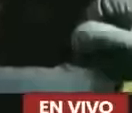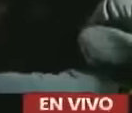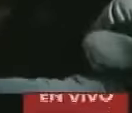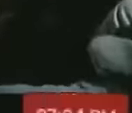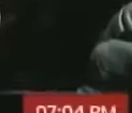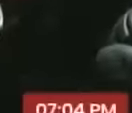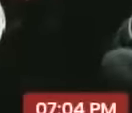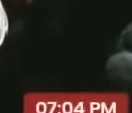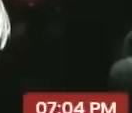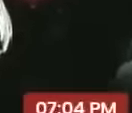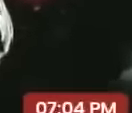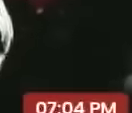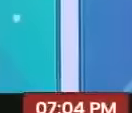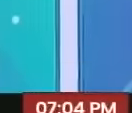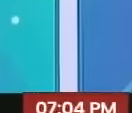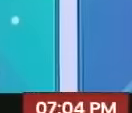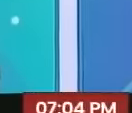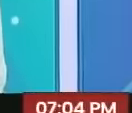lunes